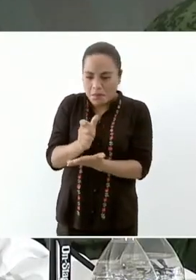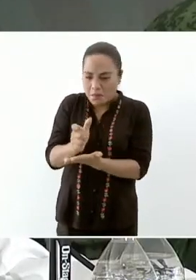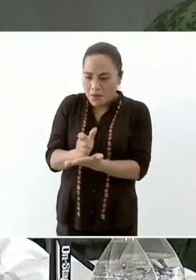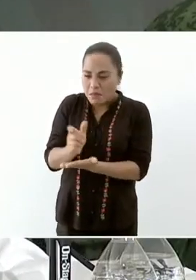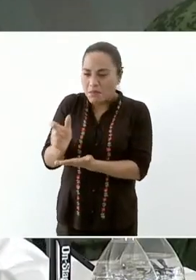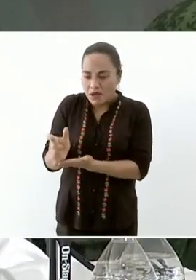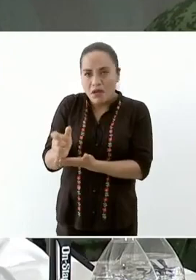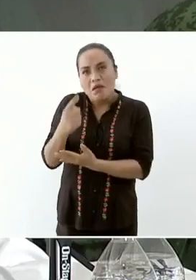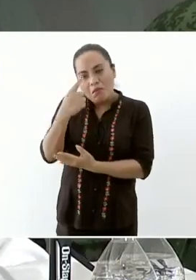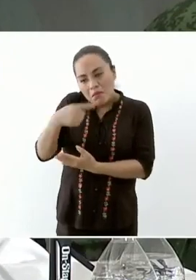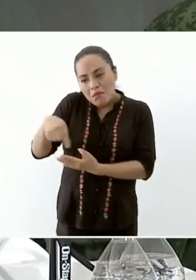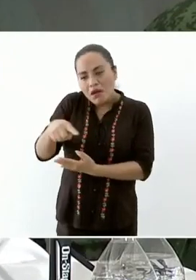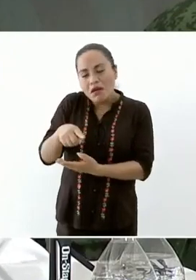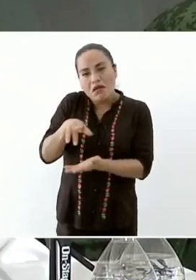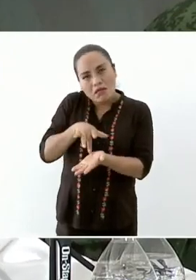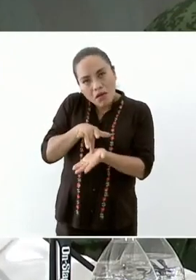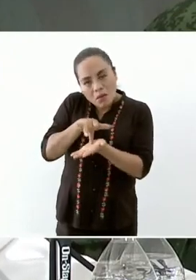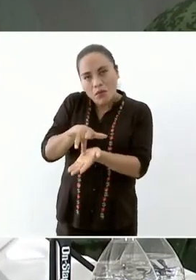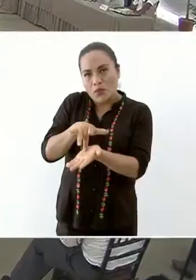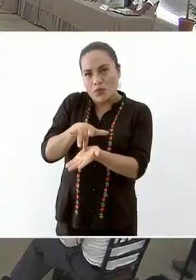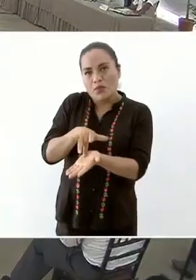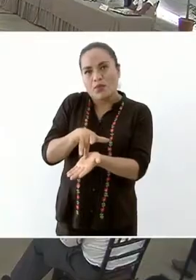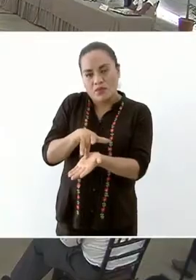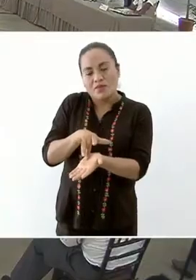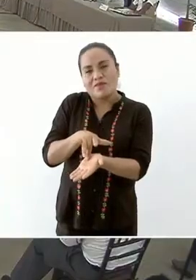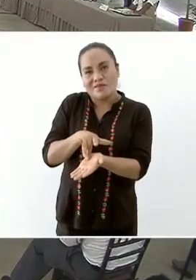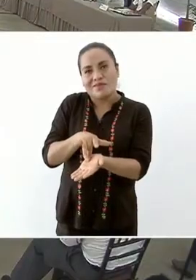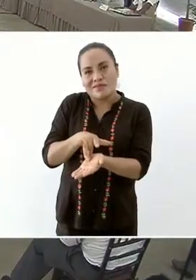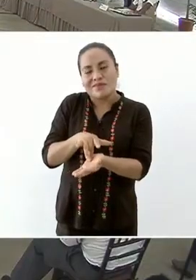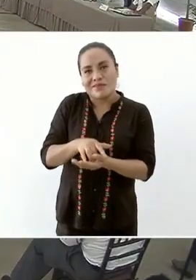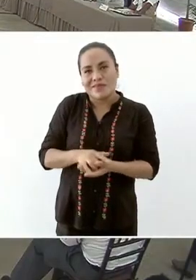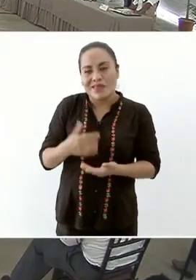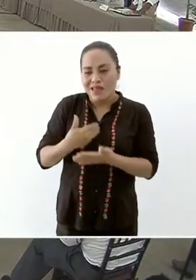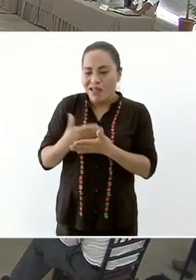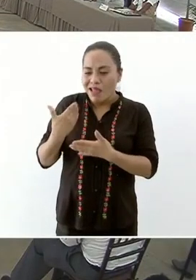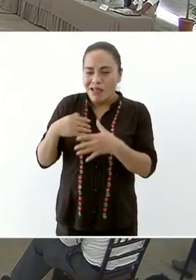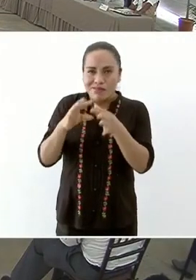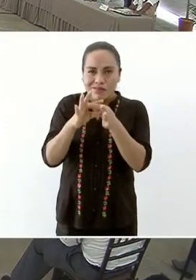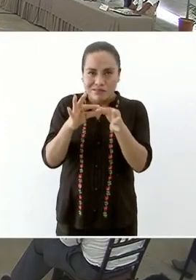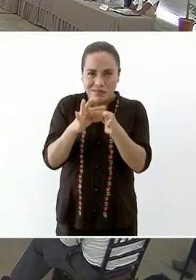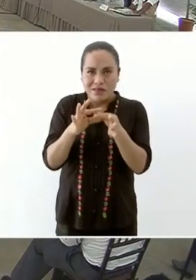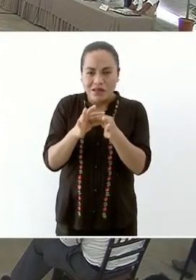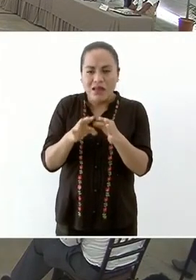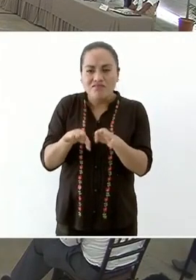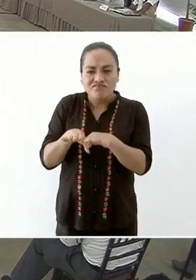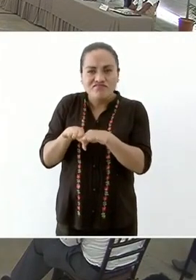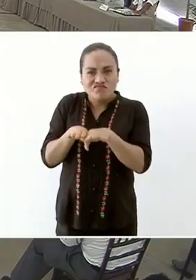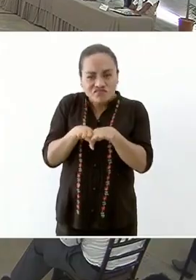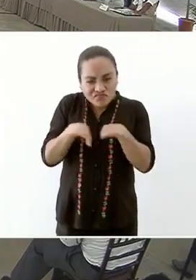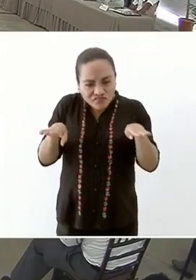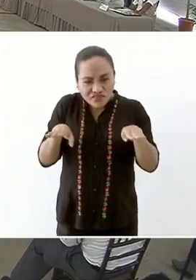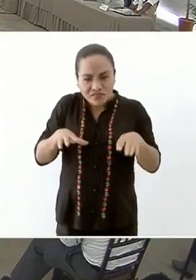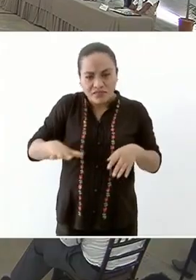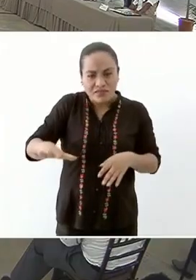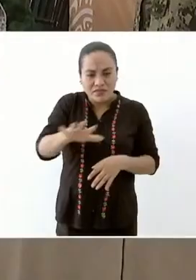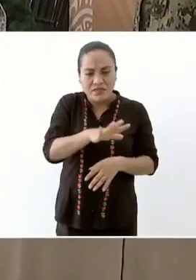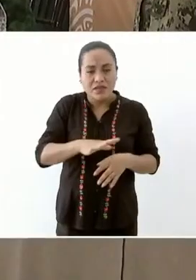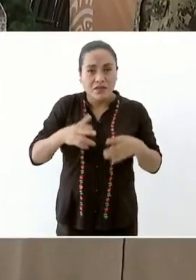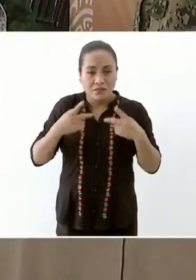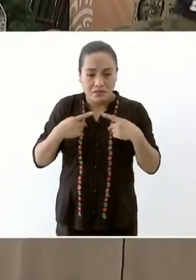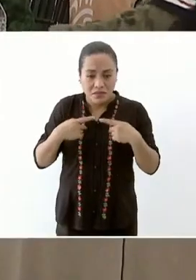les comentaba yo también la vez pasada que la democracia es el gobierno del pueblo para el pueblo y con el pueblo